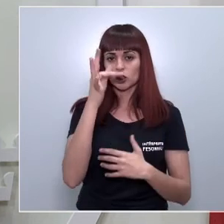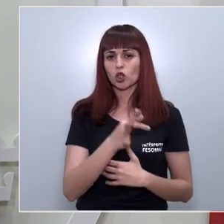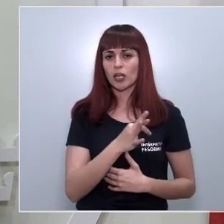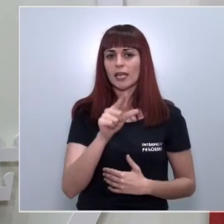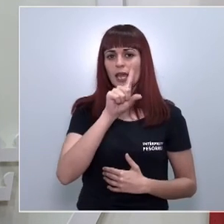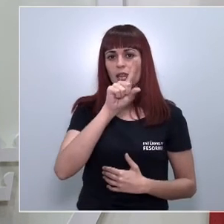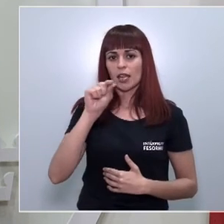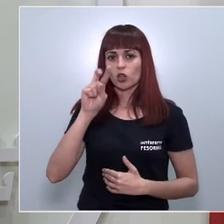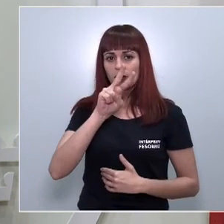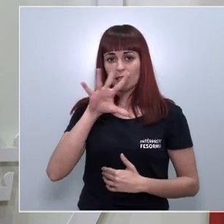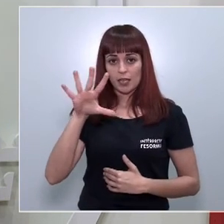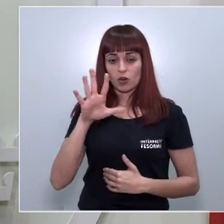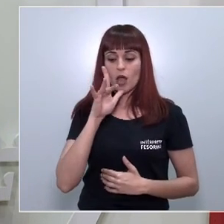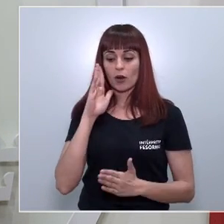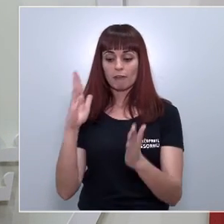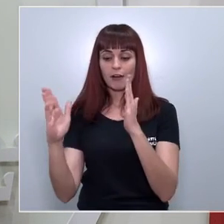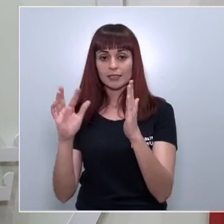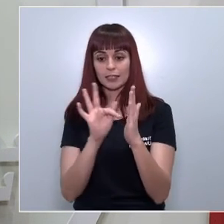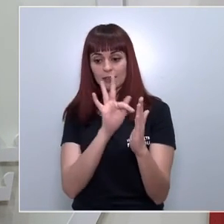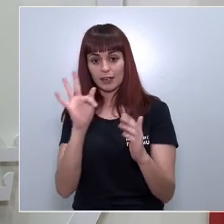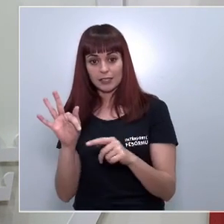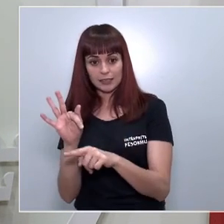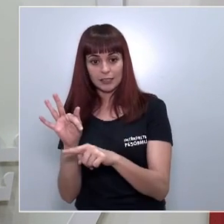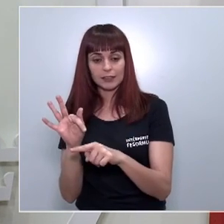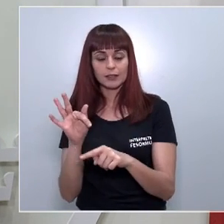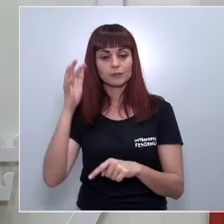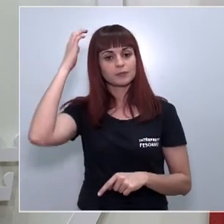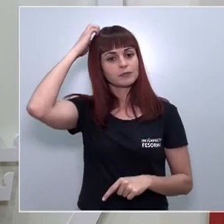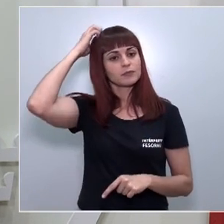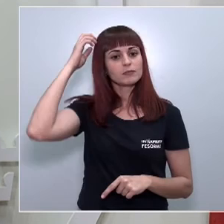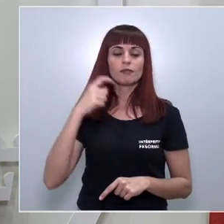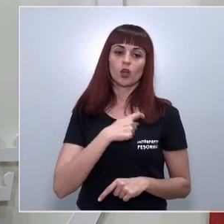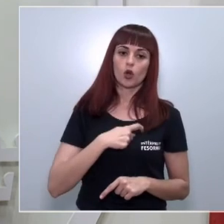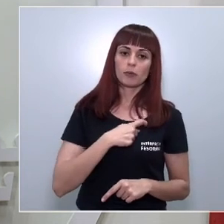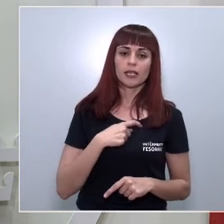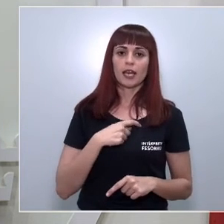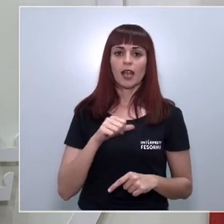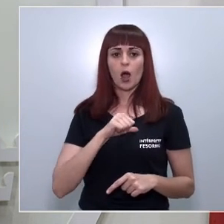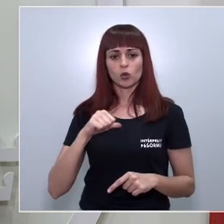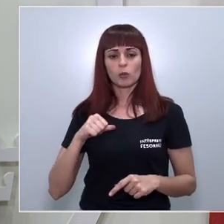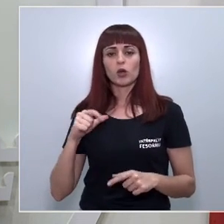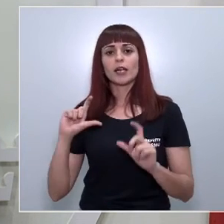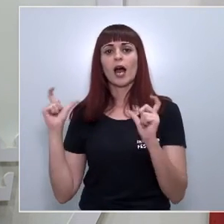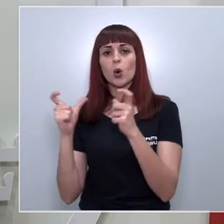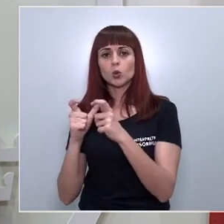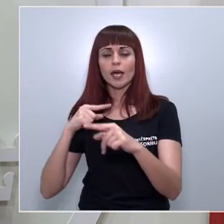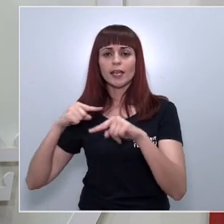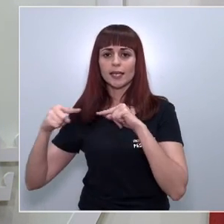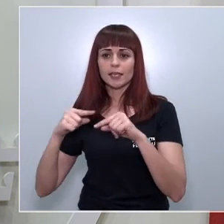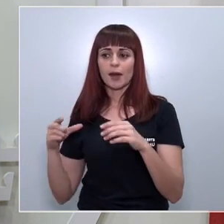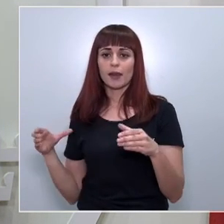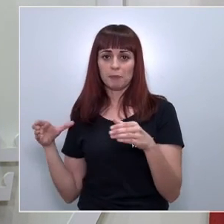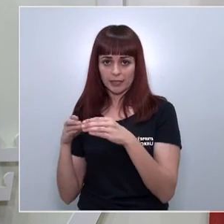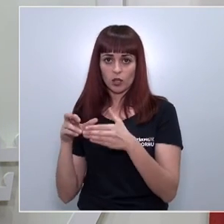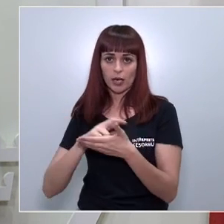125 y la siguiente fase es la configuración del comité autonómico y de la junta directiva del partido en